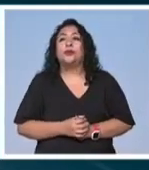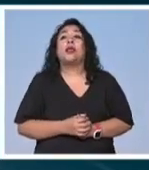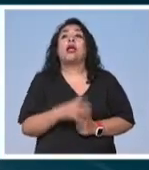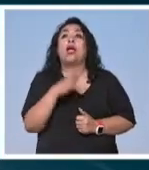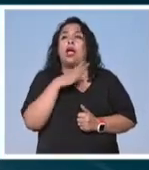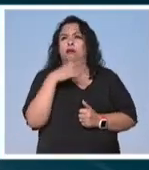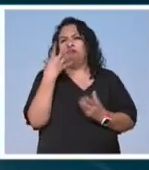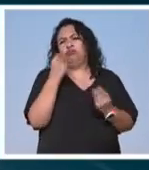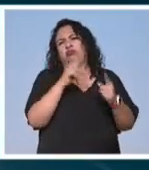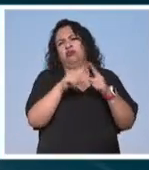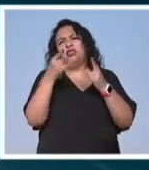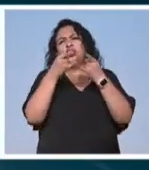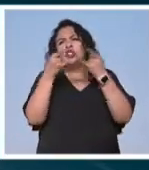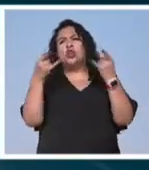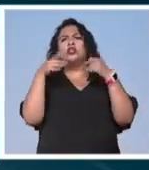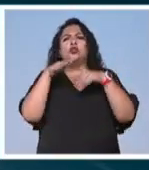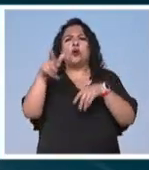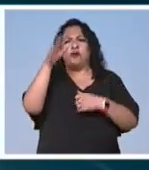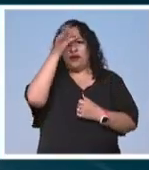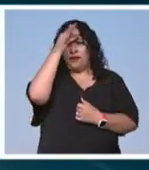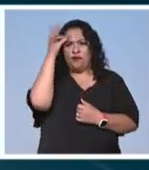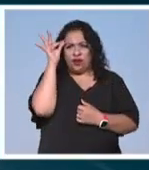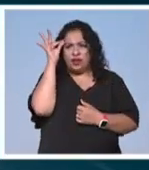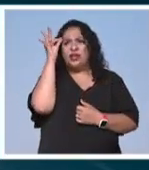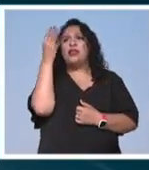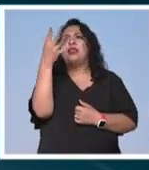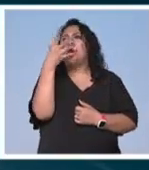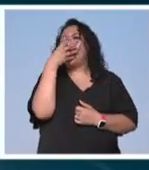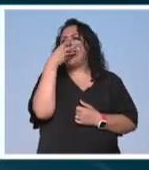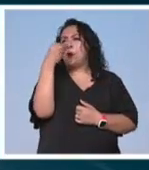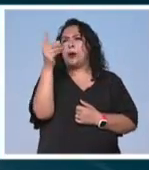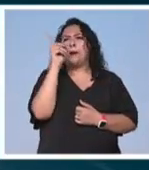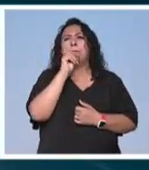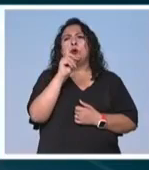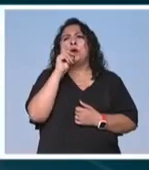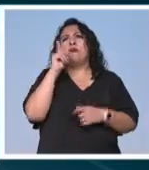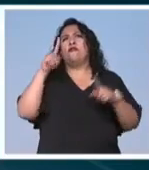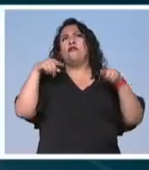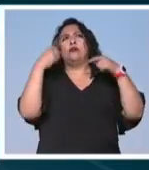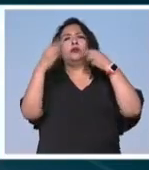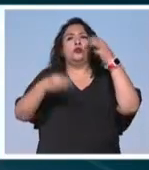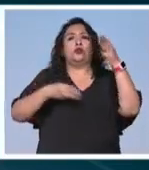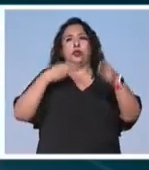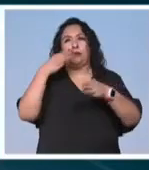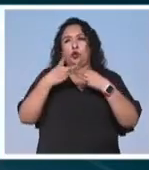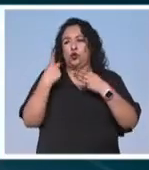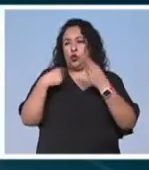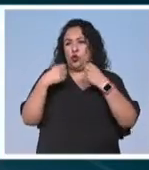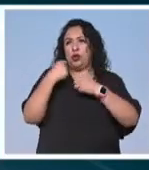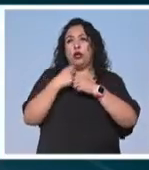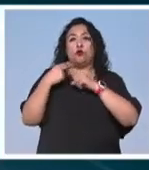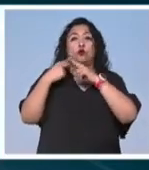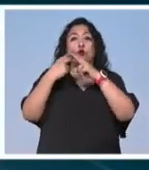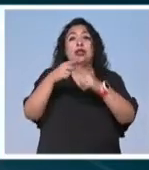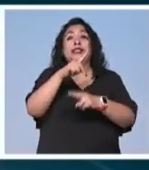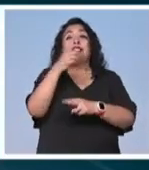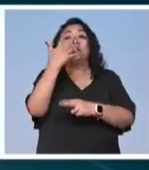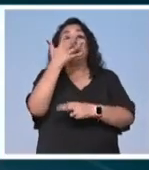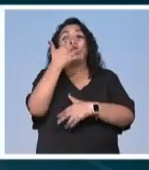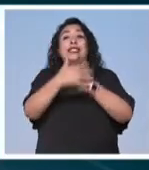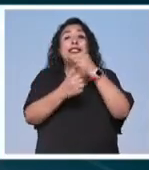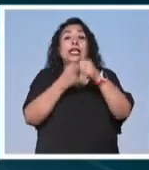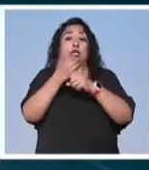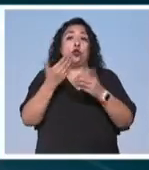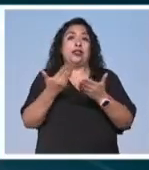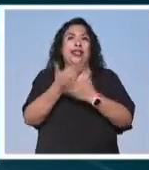existen un sinfín de mitos en torno a la figura de Frida la Coyoacanense más famosa del mundo el año pasado se cumplieron 115 años del